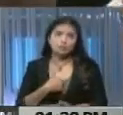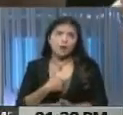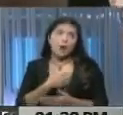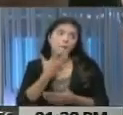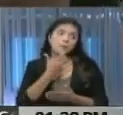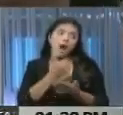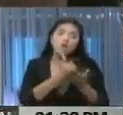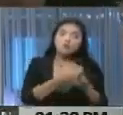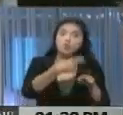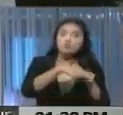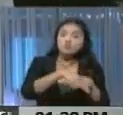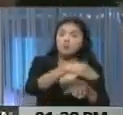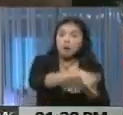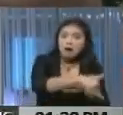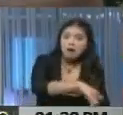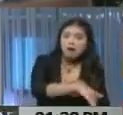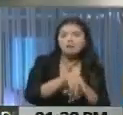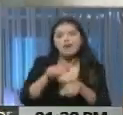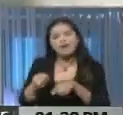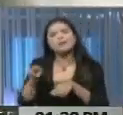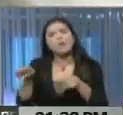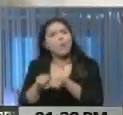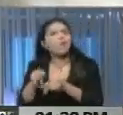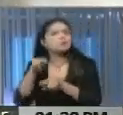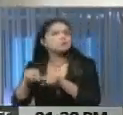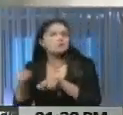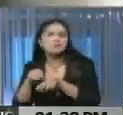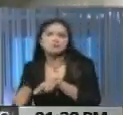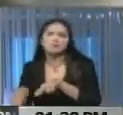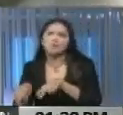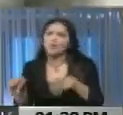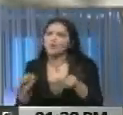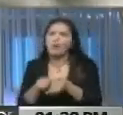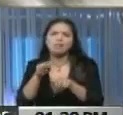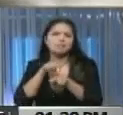niño en la calle. Él también es un niño. Él es un niño.